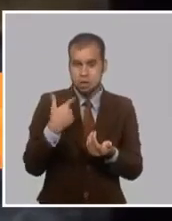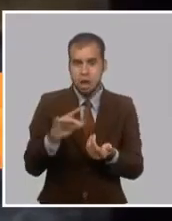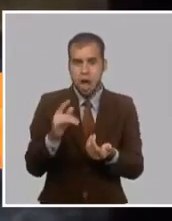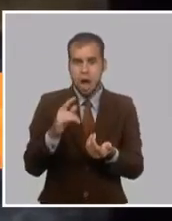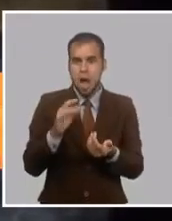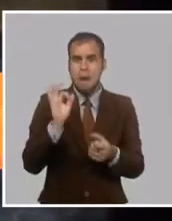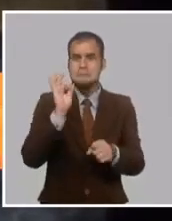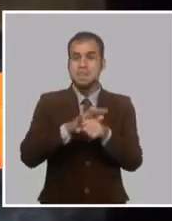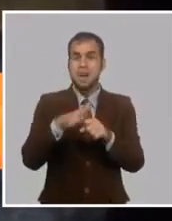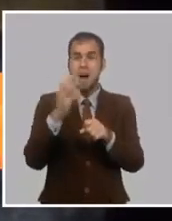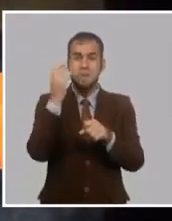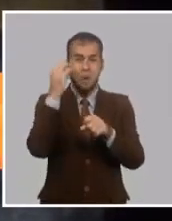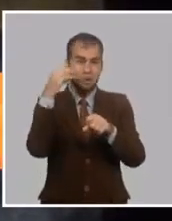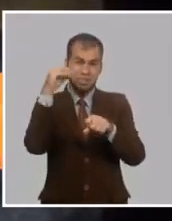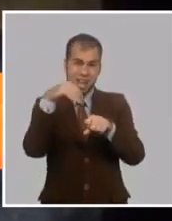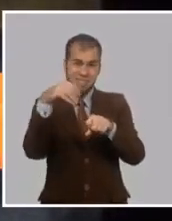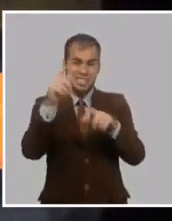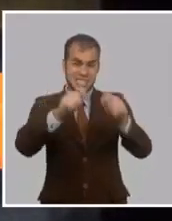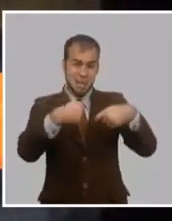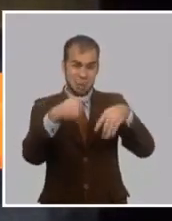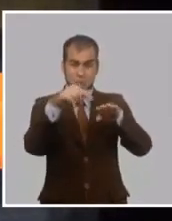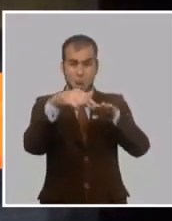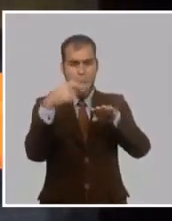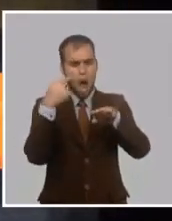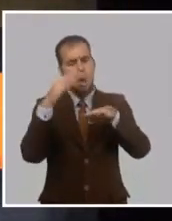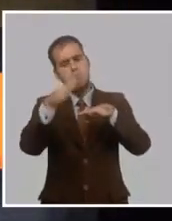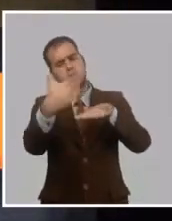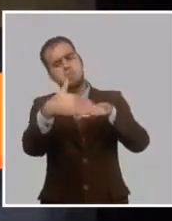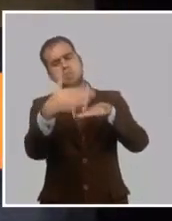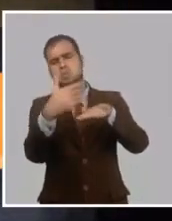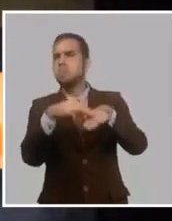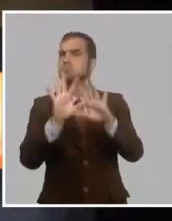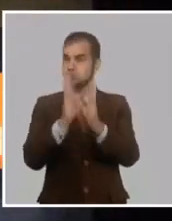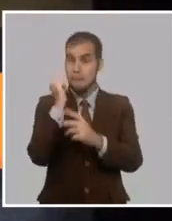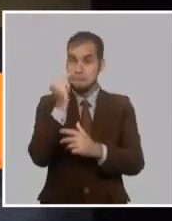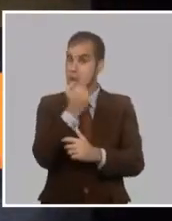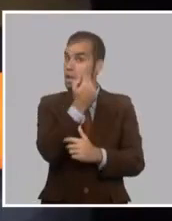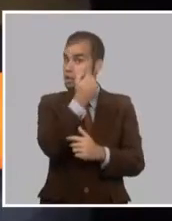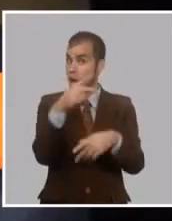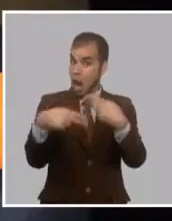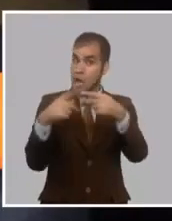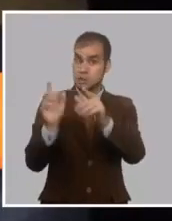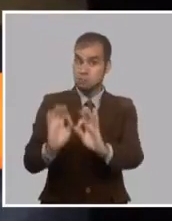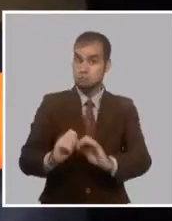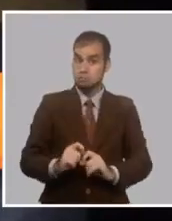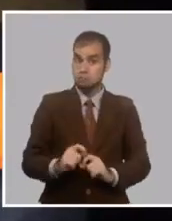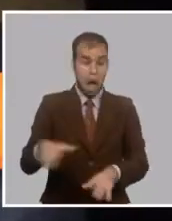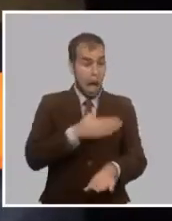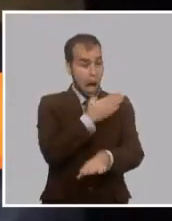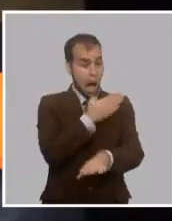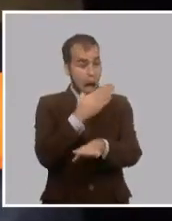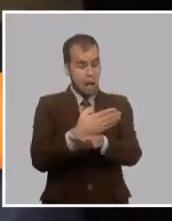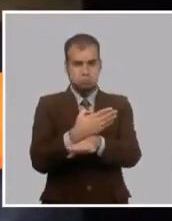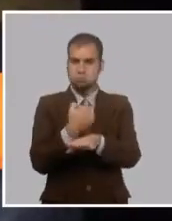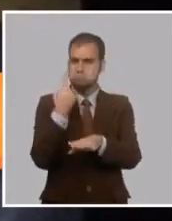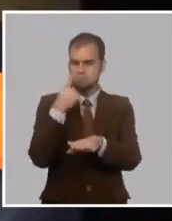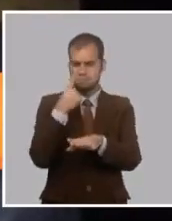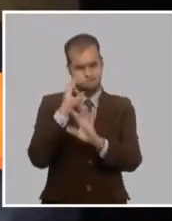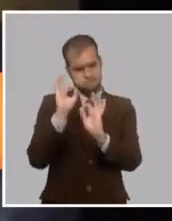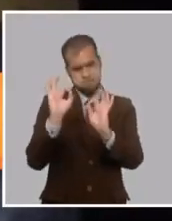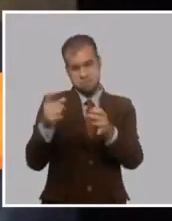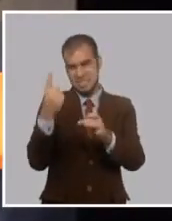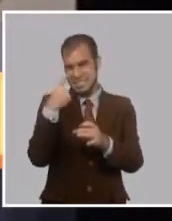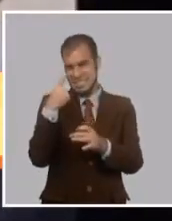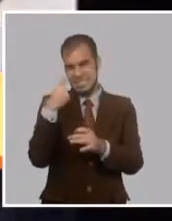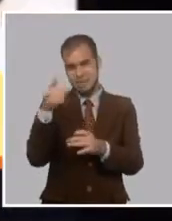sacudía el polvo de mis zapatos. A mí me pareció entonces, y desde entonces me ha seguido pareciendo igual, Martí era el